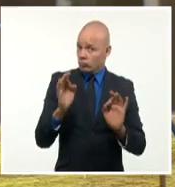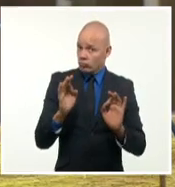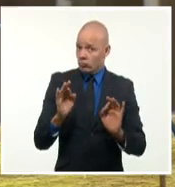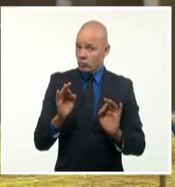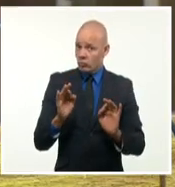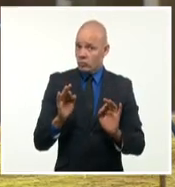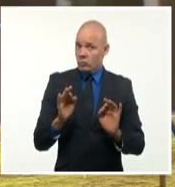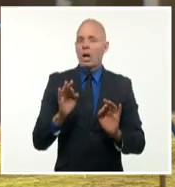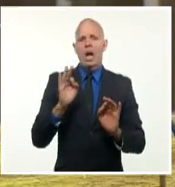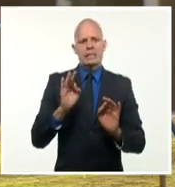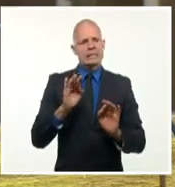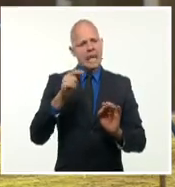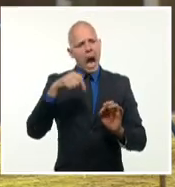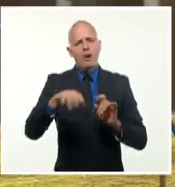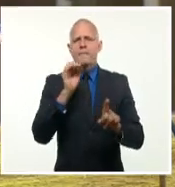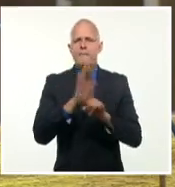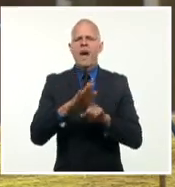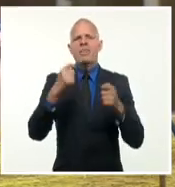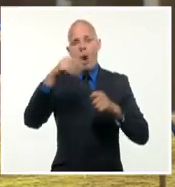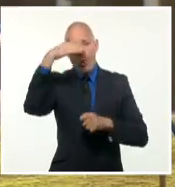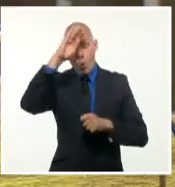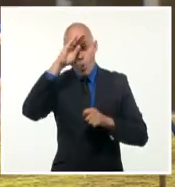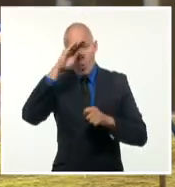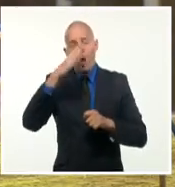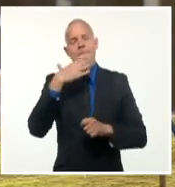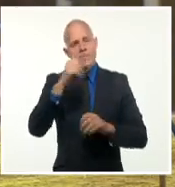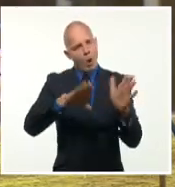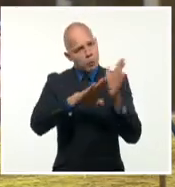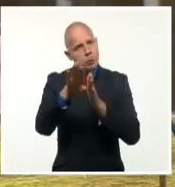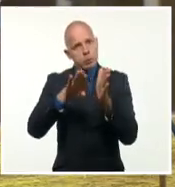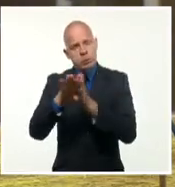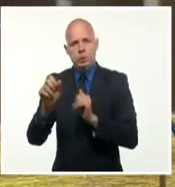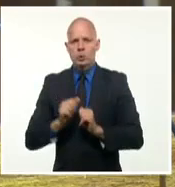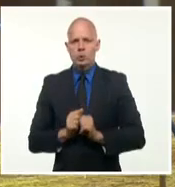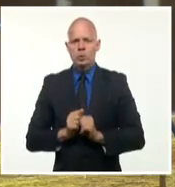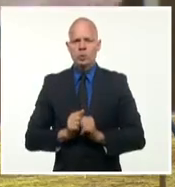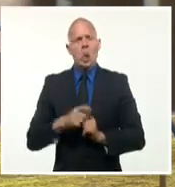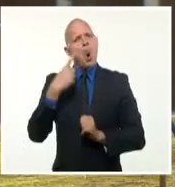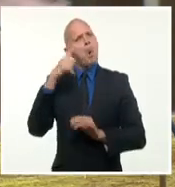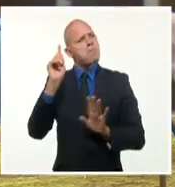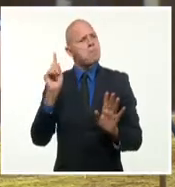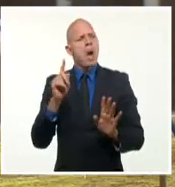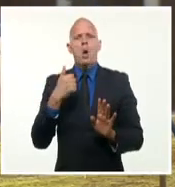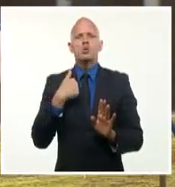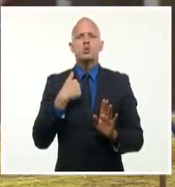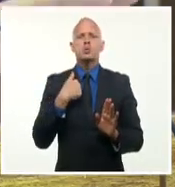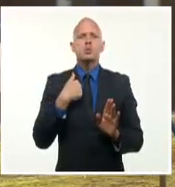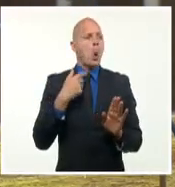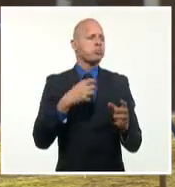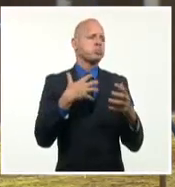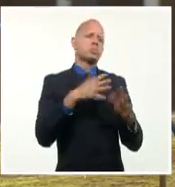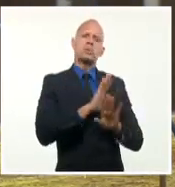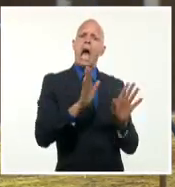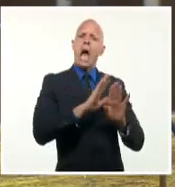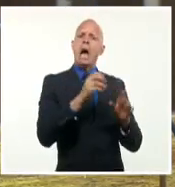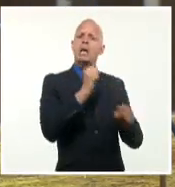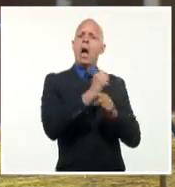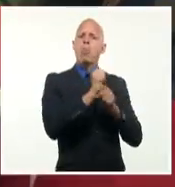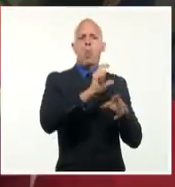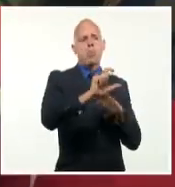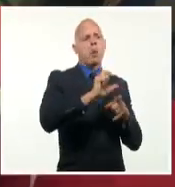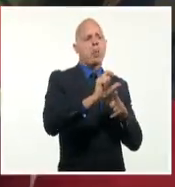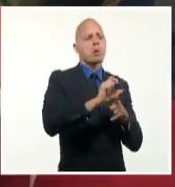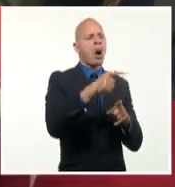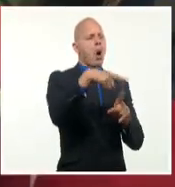el concepto de la nación, prosperidad y prosperidad. No es que ya no hay nada más, ya yo cumplí, poco plata de burro, yuki se acabó de dar, no.